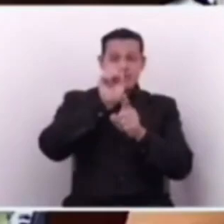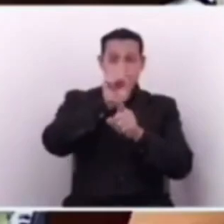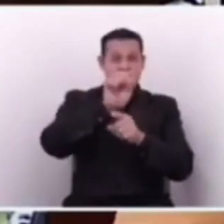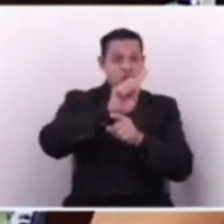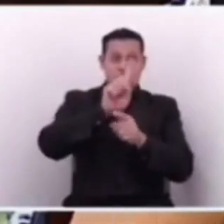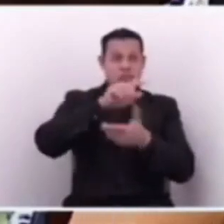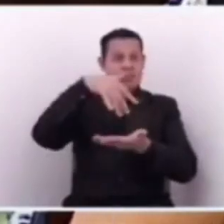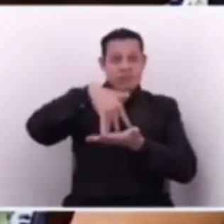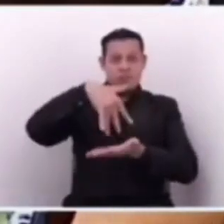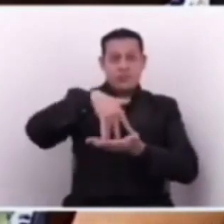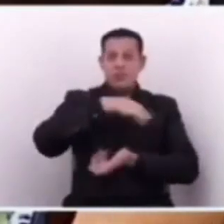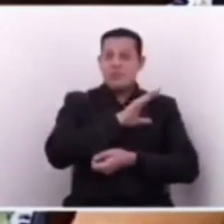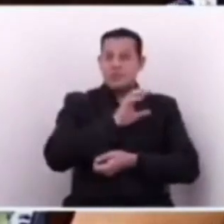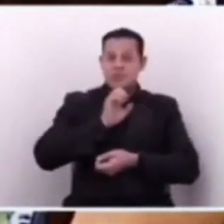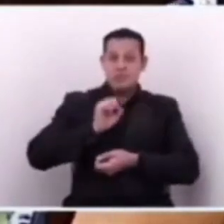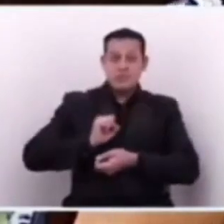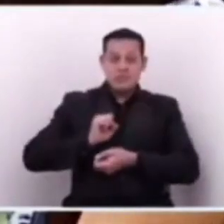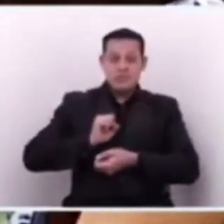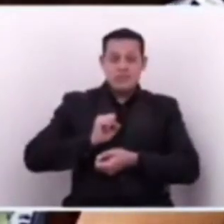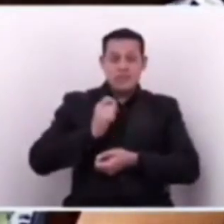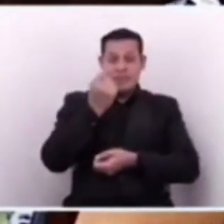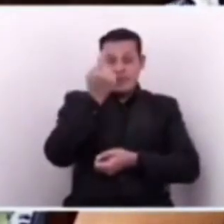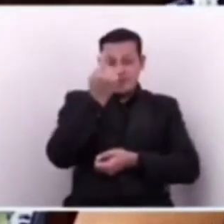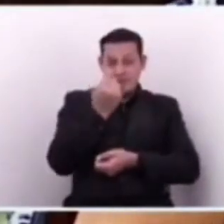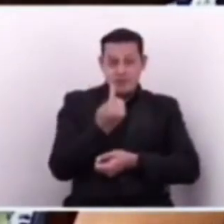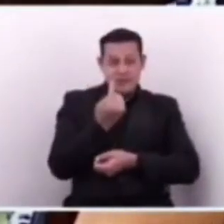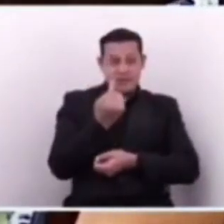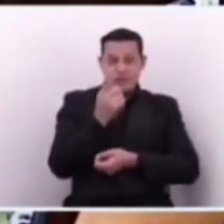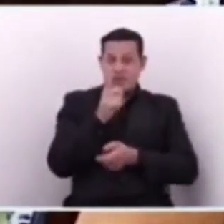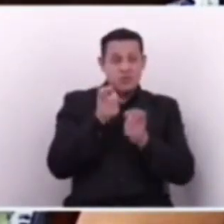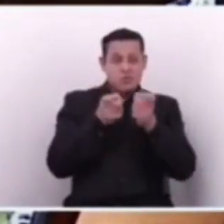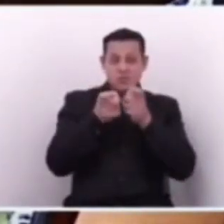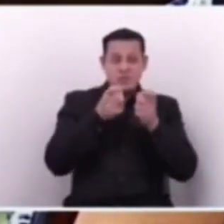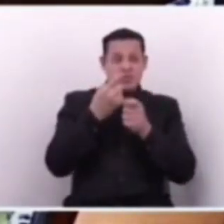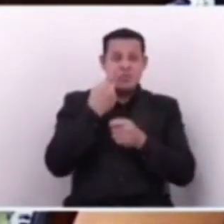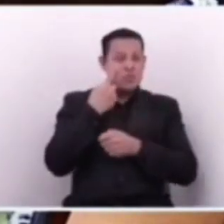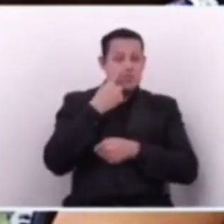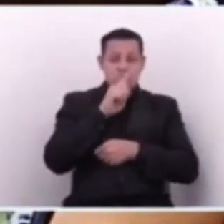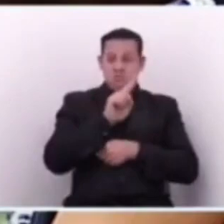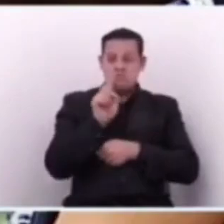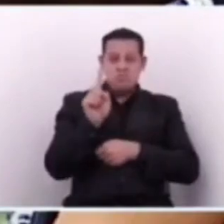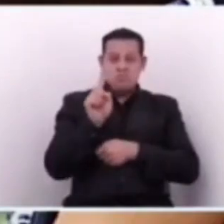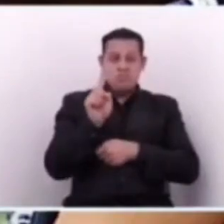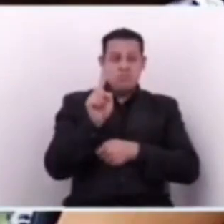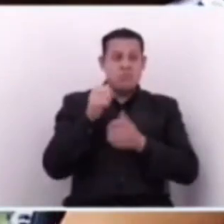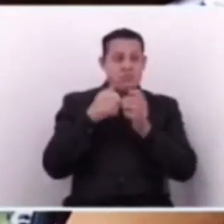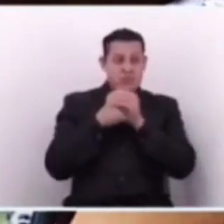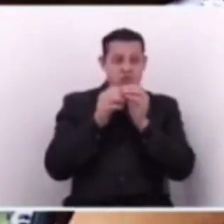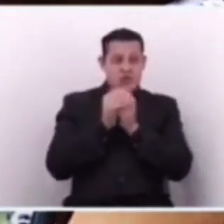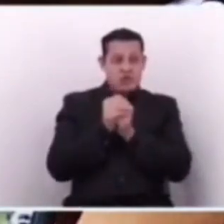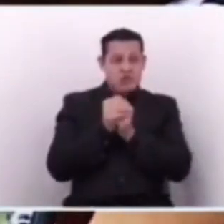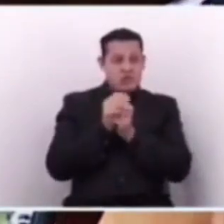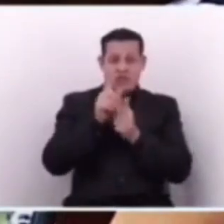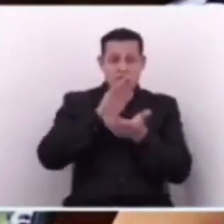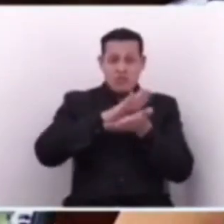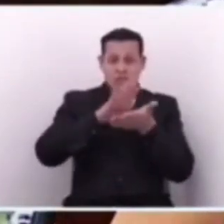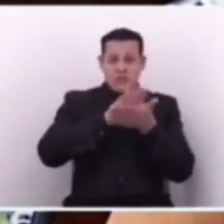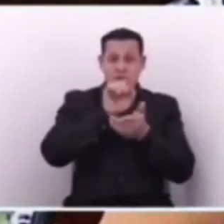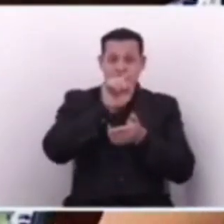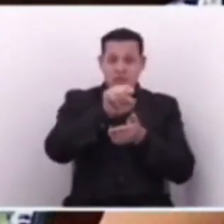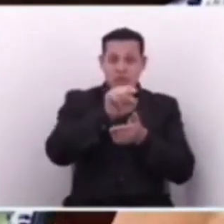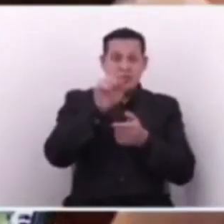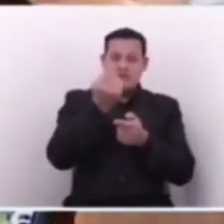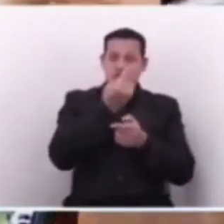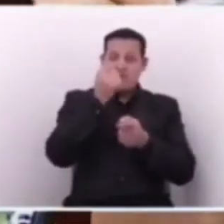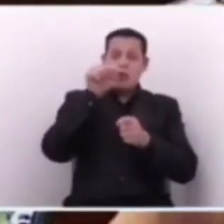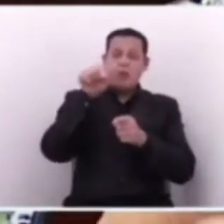el de ustedes, es el del pueblo salvadoreño, es el de la gente, y no lo están cuidando. Las consecuencias no las van a pagar ustedes,